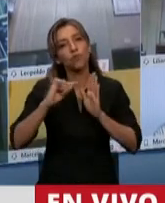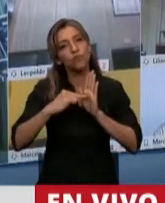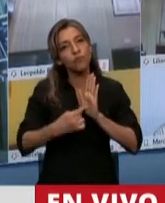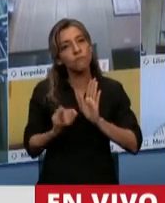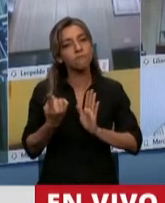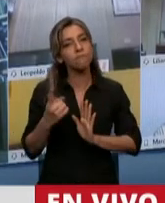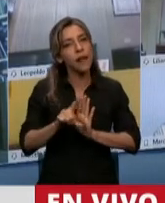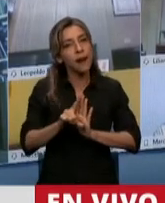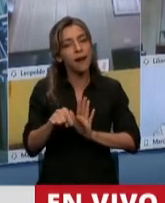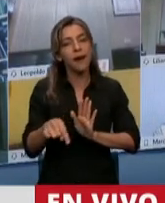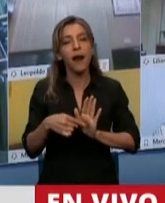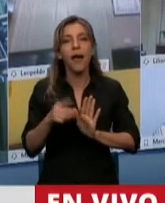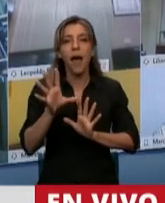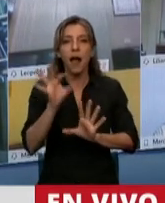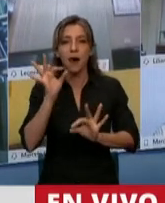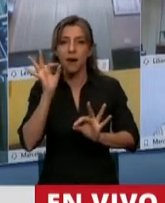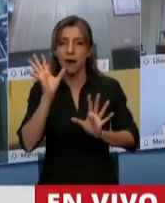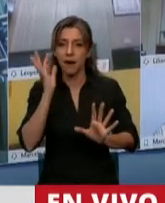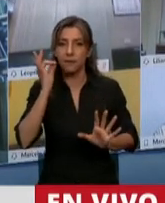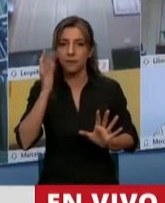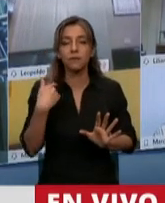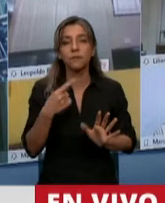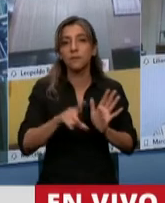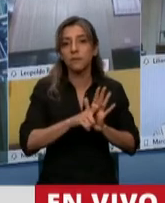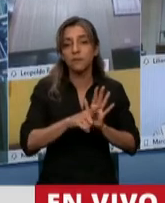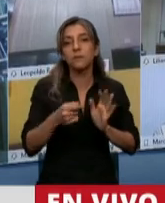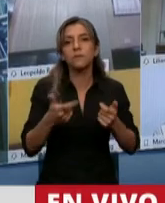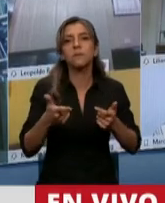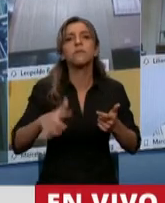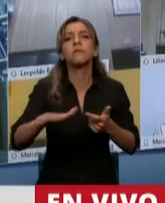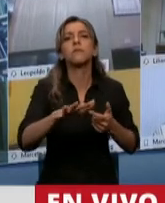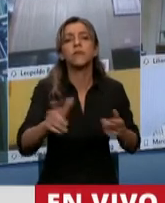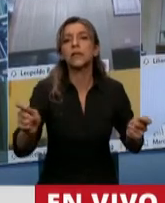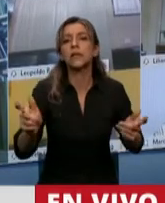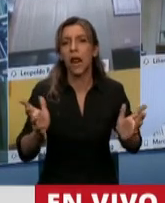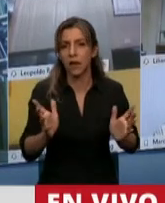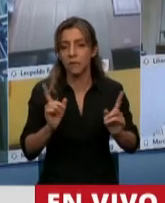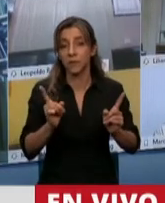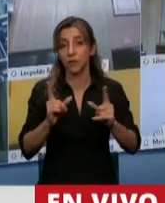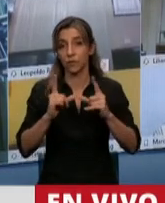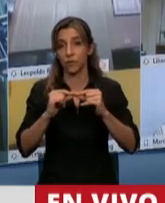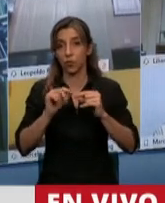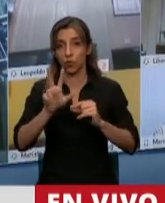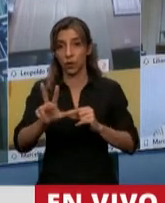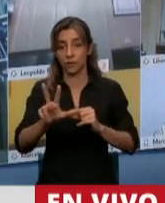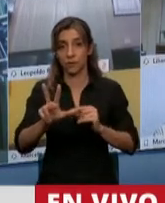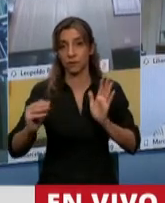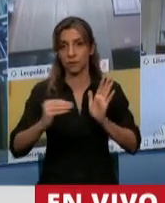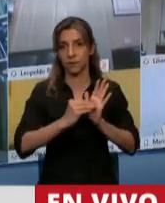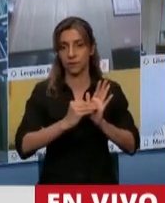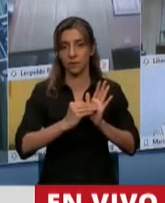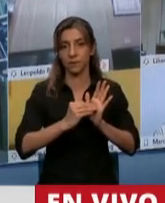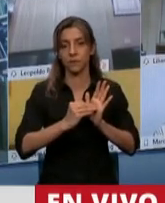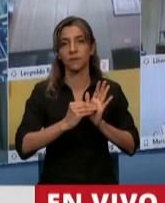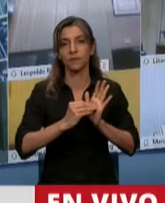a quién está dirigida. Y ello lo estipula el artículo tercero. Y además